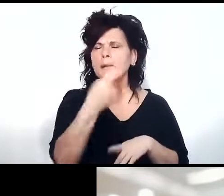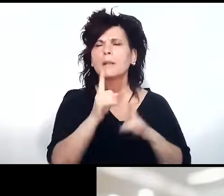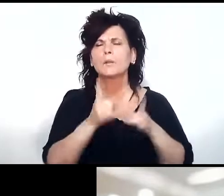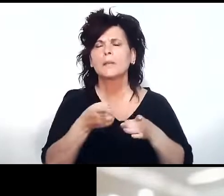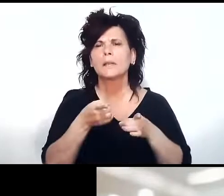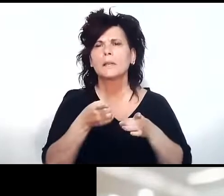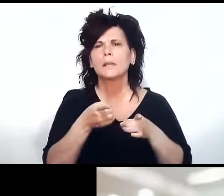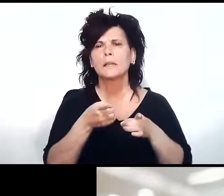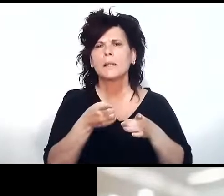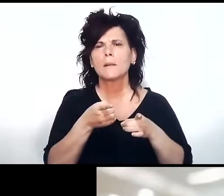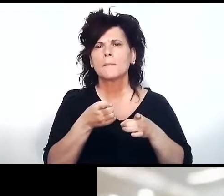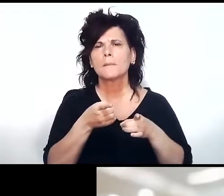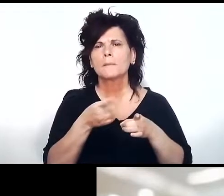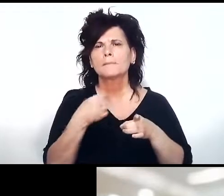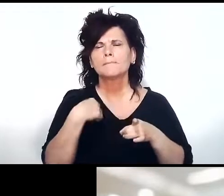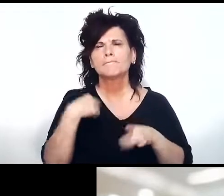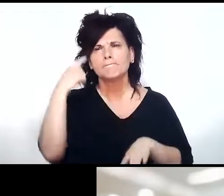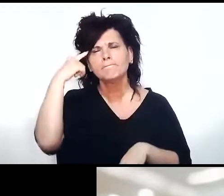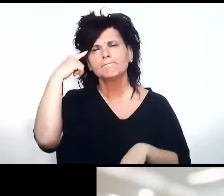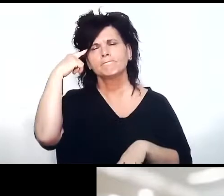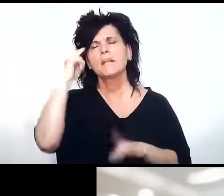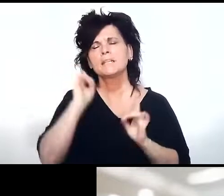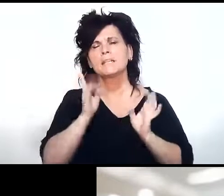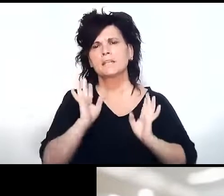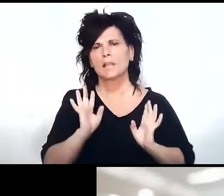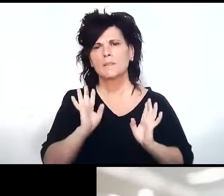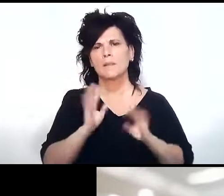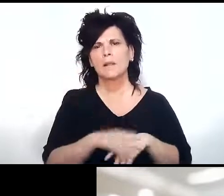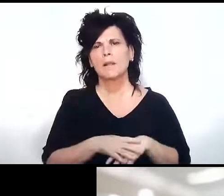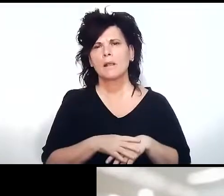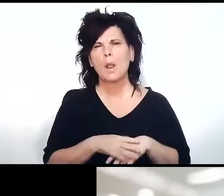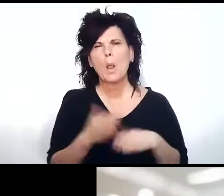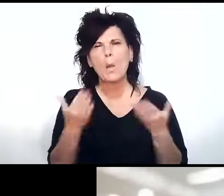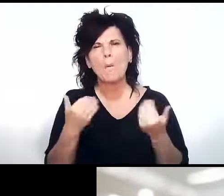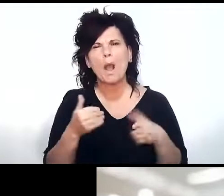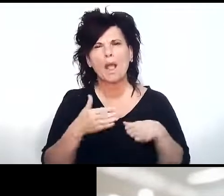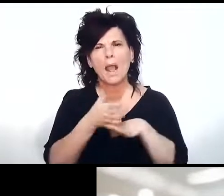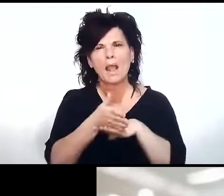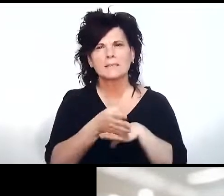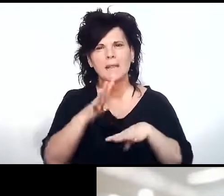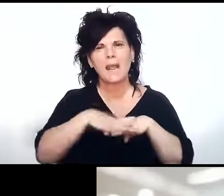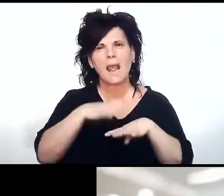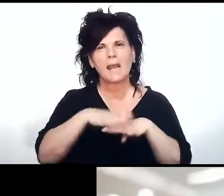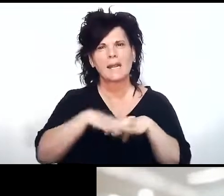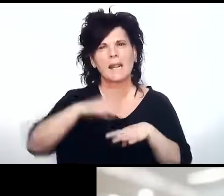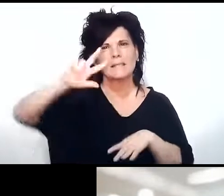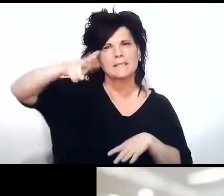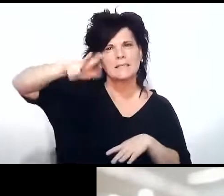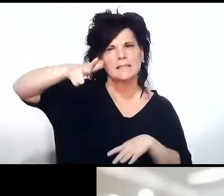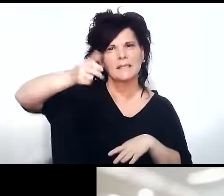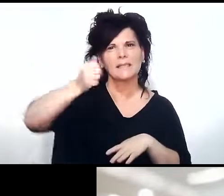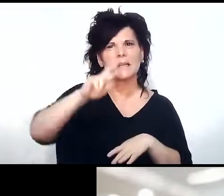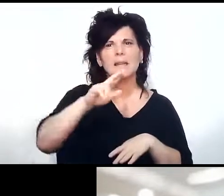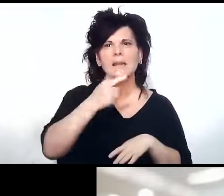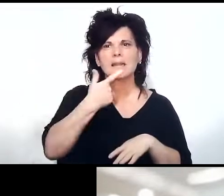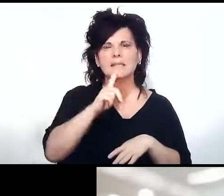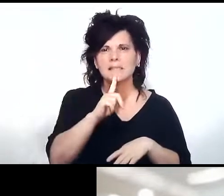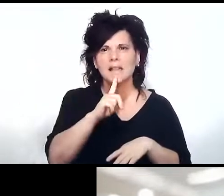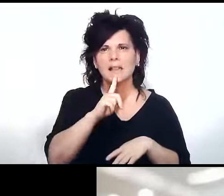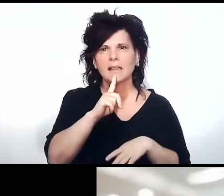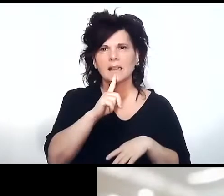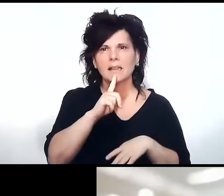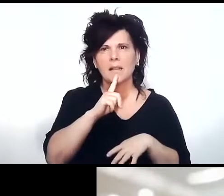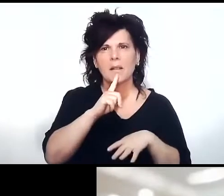en algún momento me surgió a mí si se puede tener acceso a redes satelitales de ARSAT para distribuir en zonas